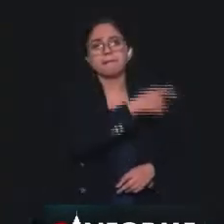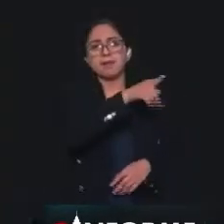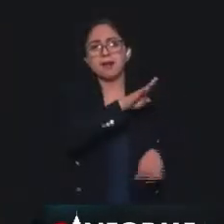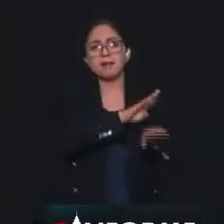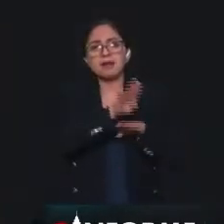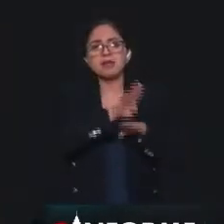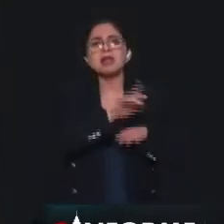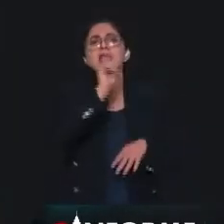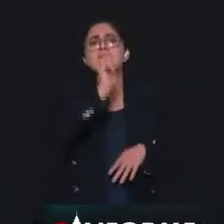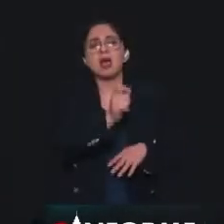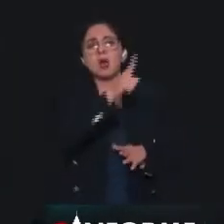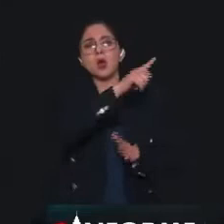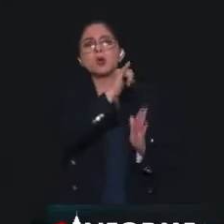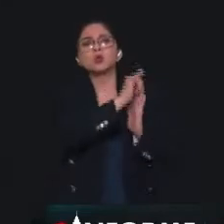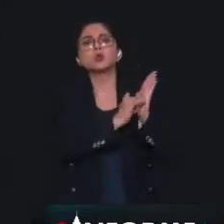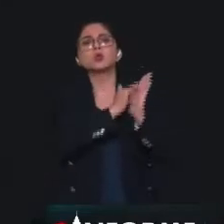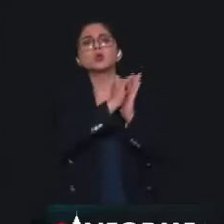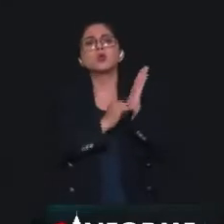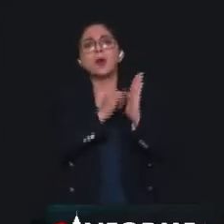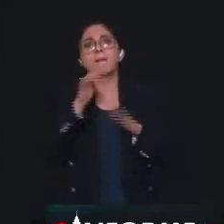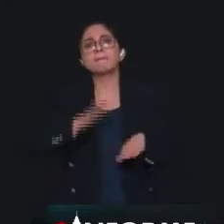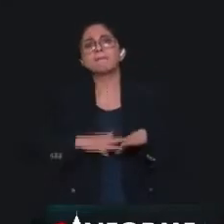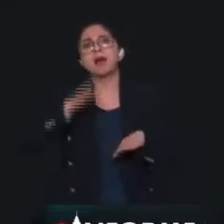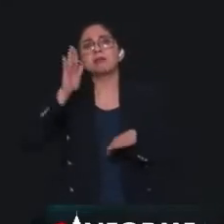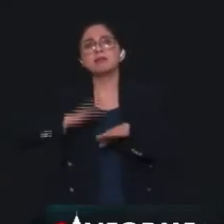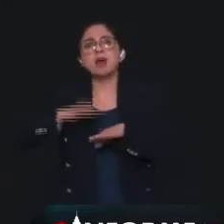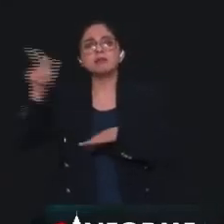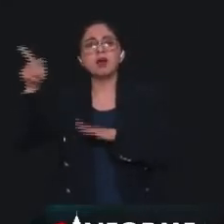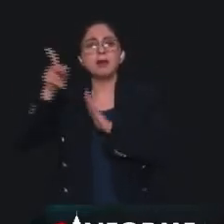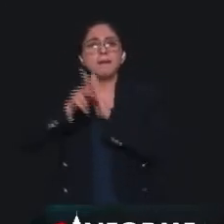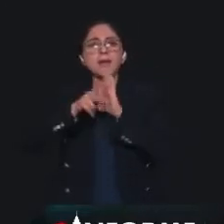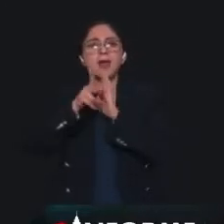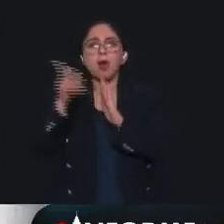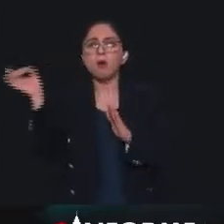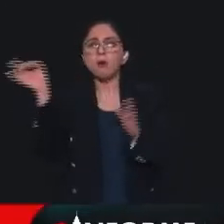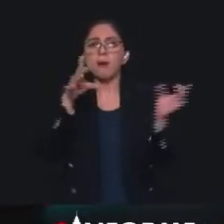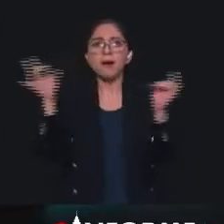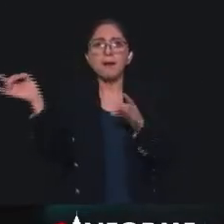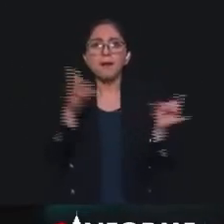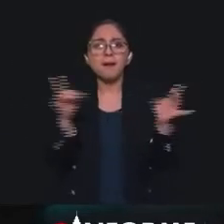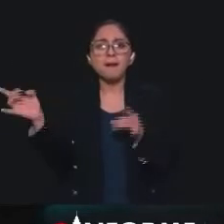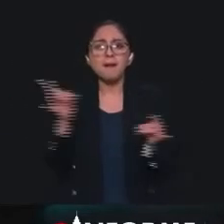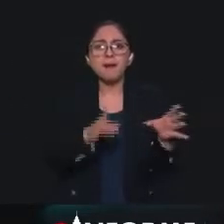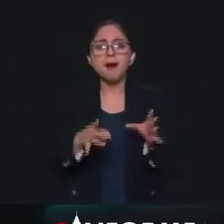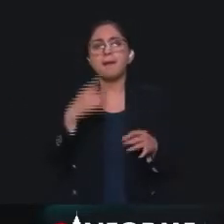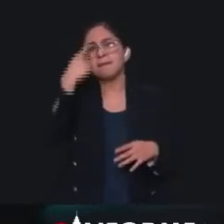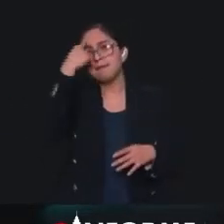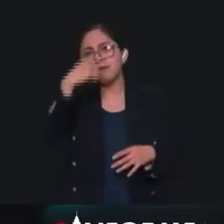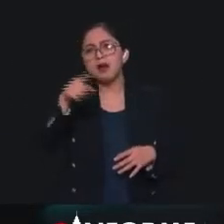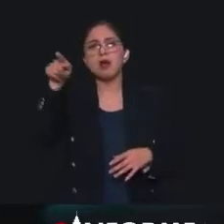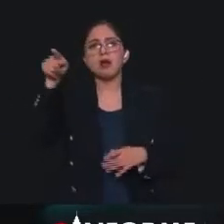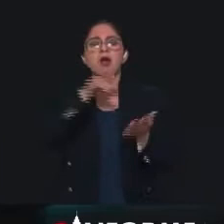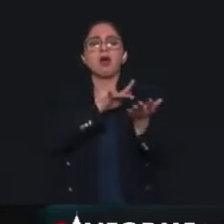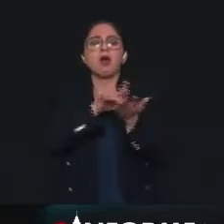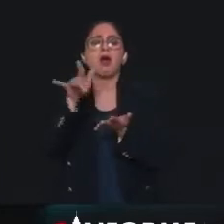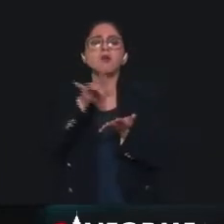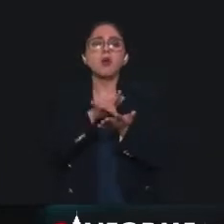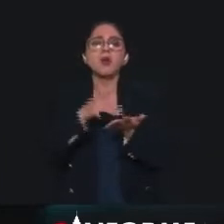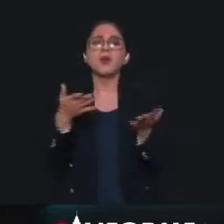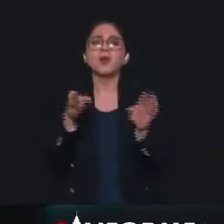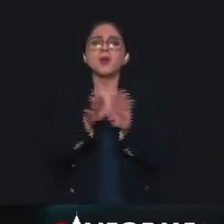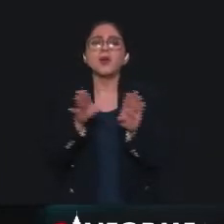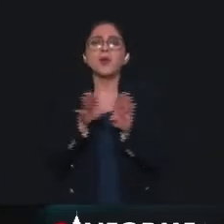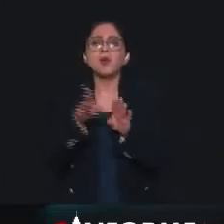YouTube fue una de las herramientas y los videos en general que ayudaron a crear este, pues este, este apoyo, este